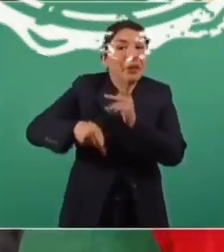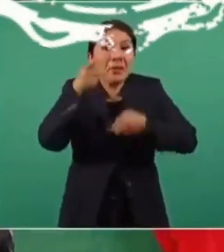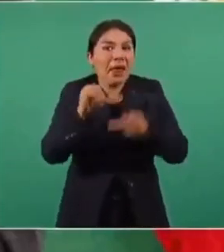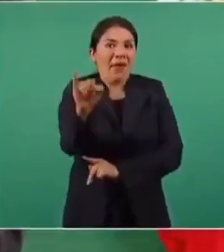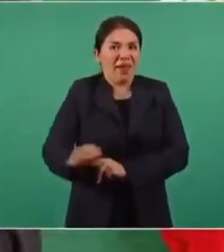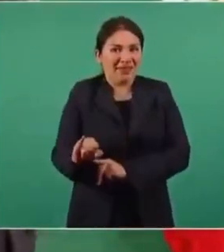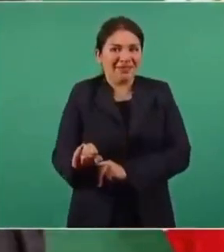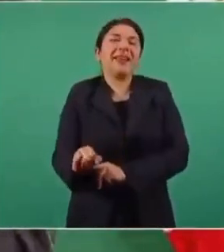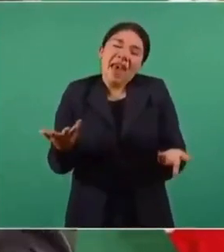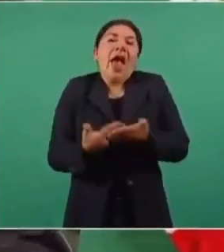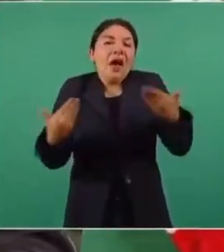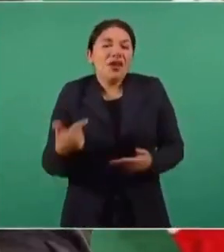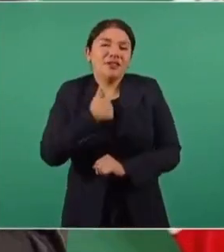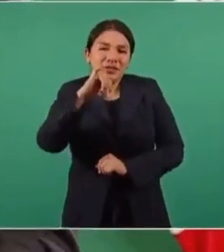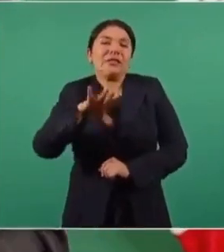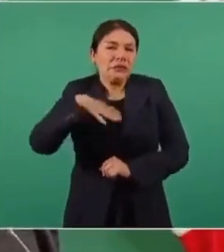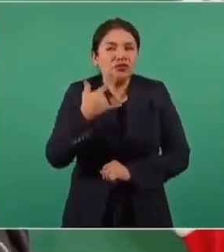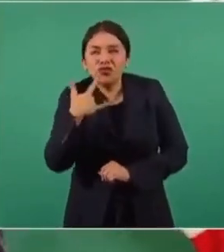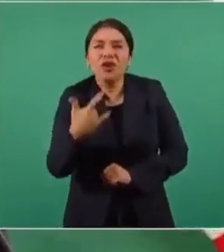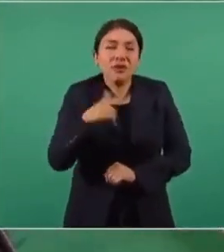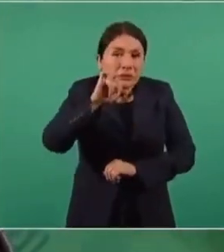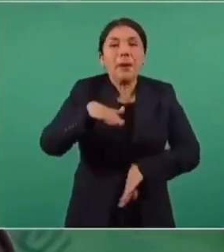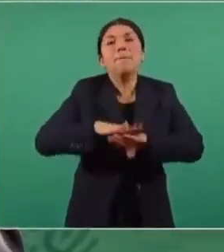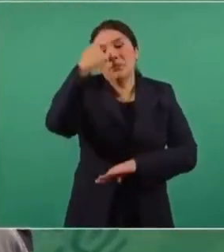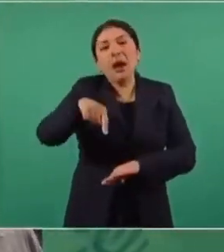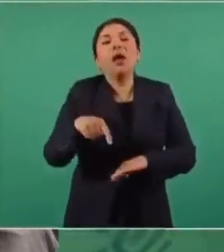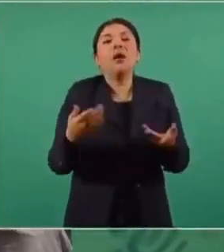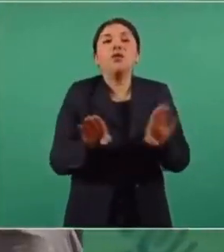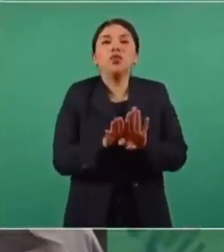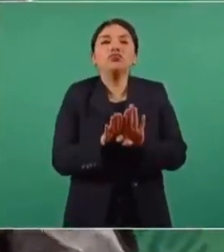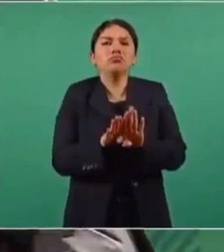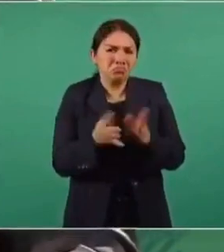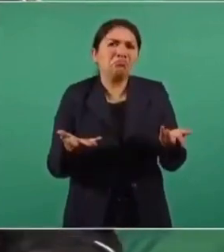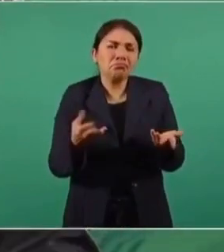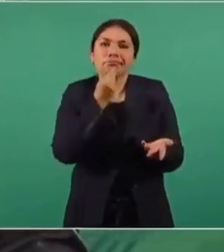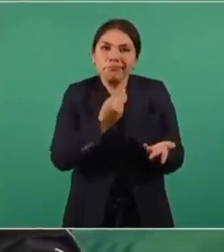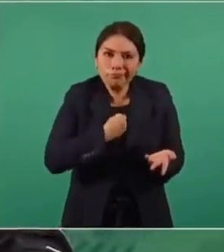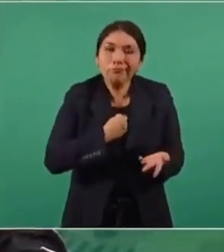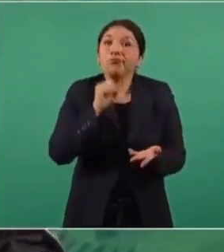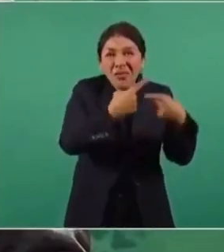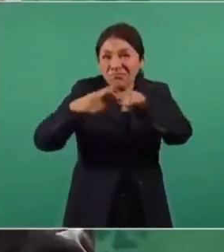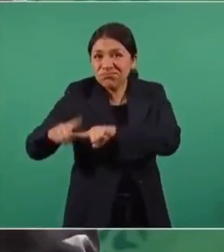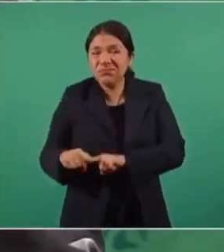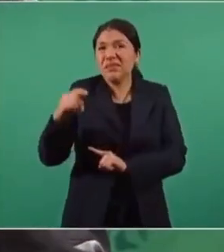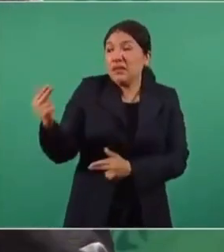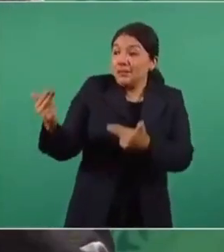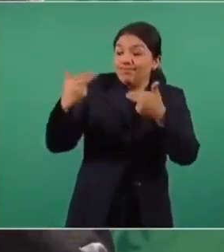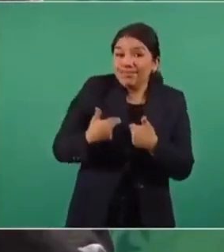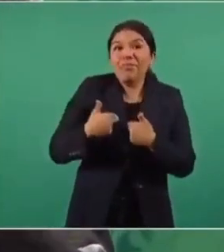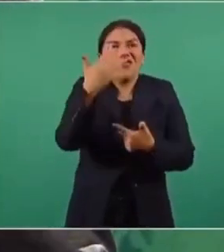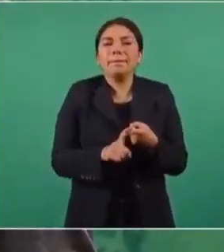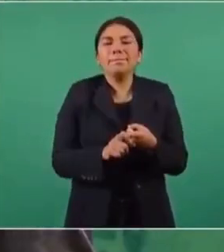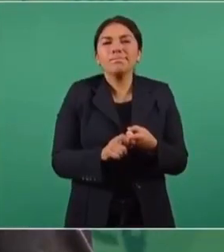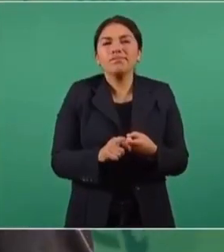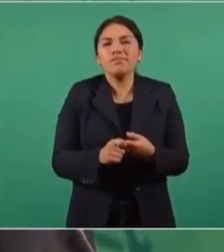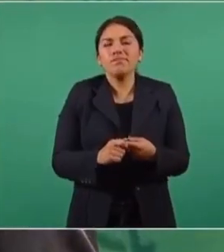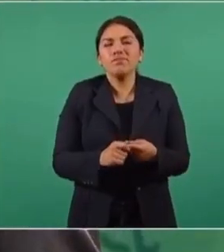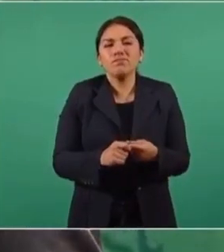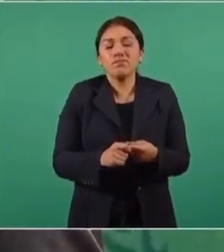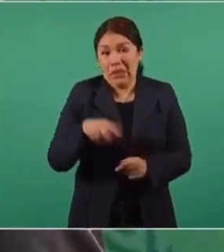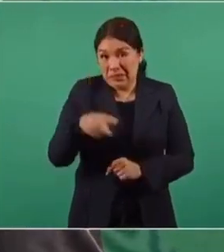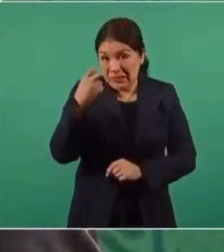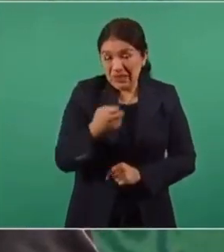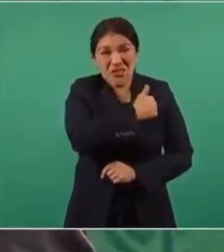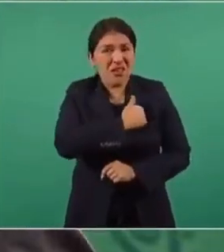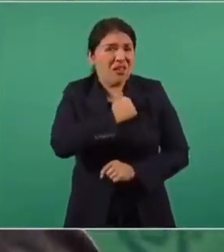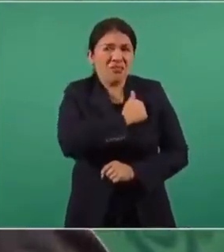Entonces nosotros estamos haciendo un esfuerzo para enfrentar esta herencia de violencia muy